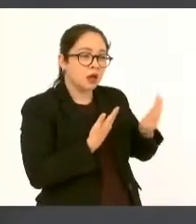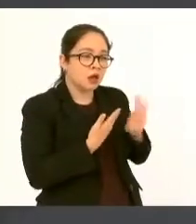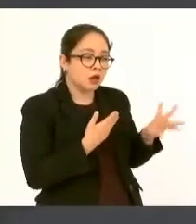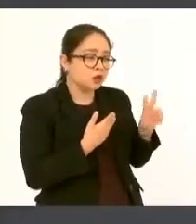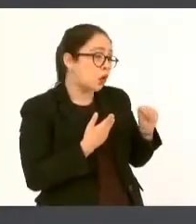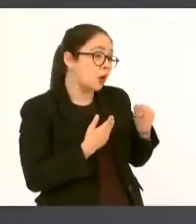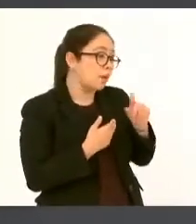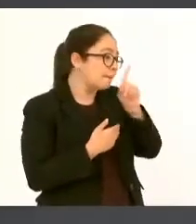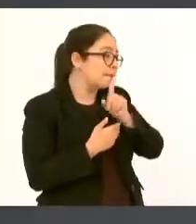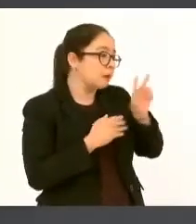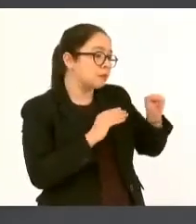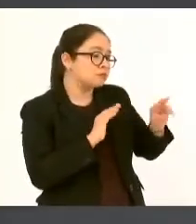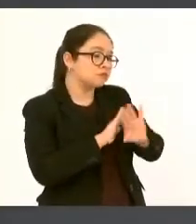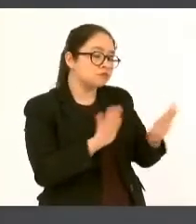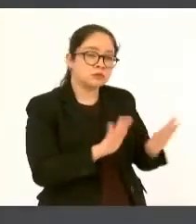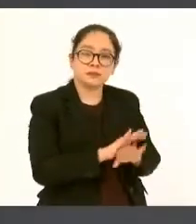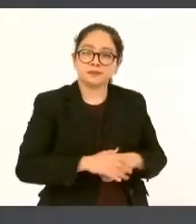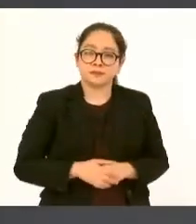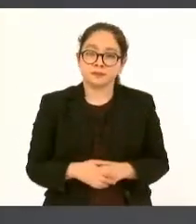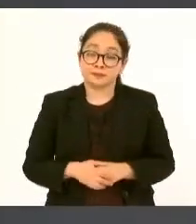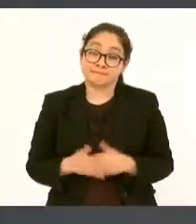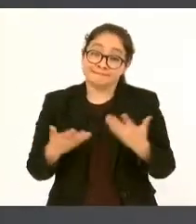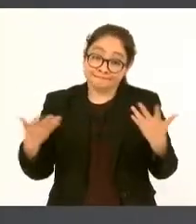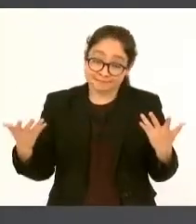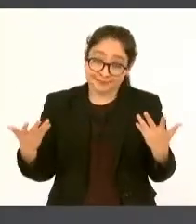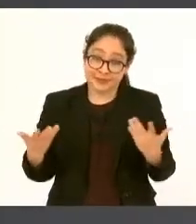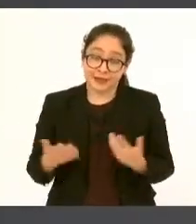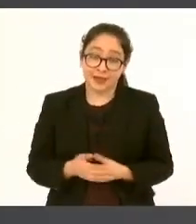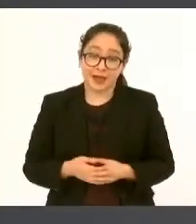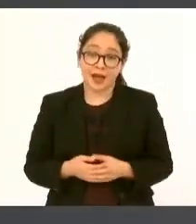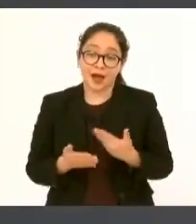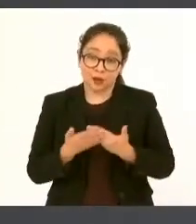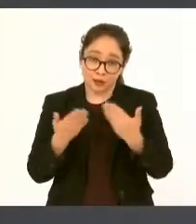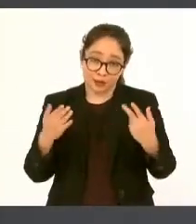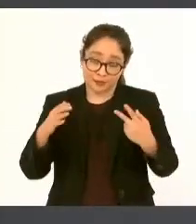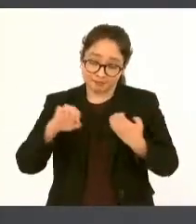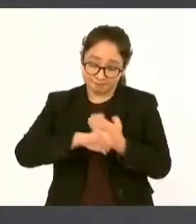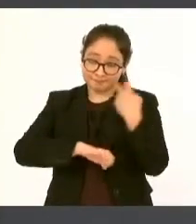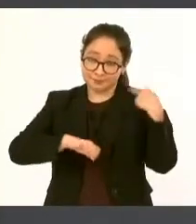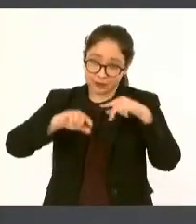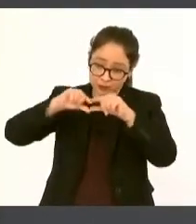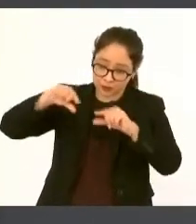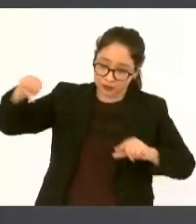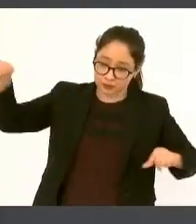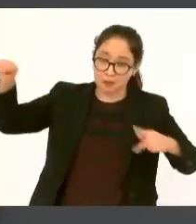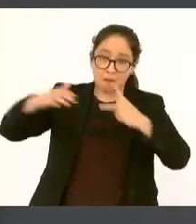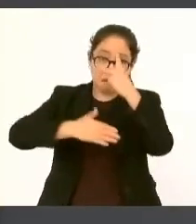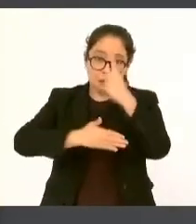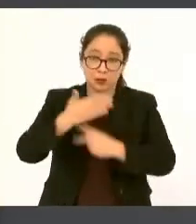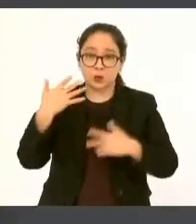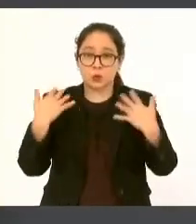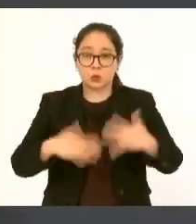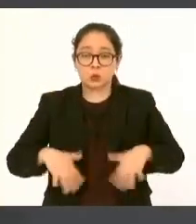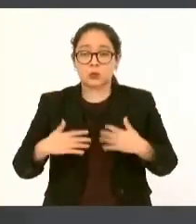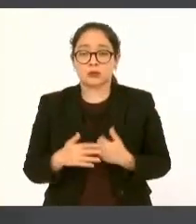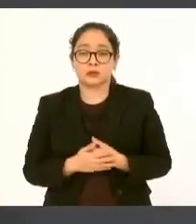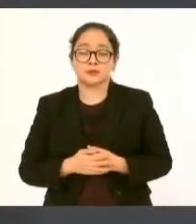aquí en Veracruz y este es un programa muy importante 6